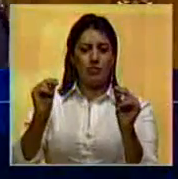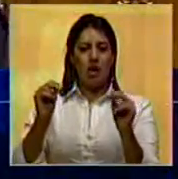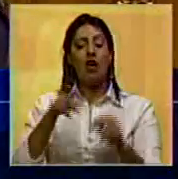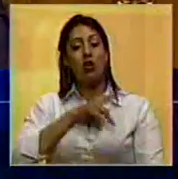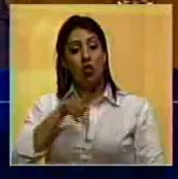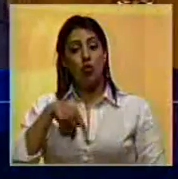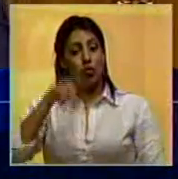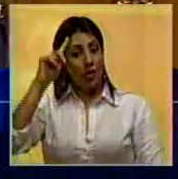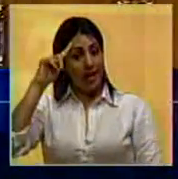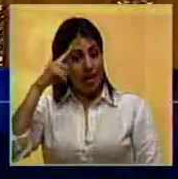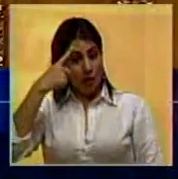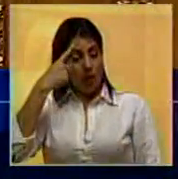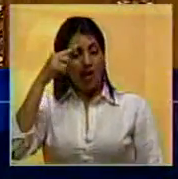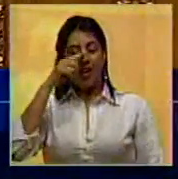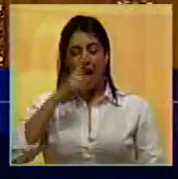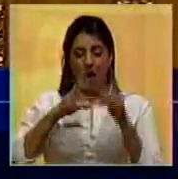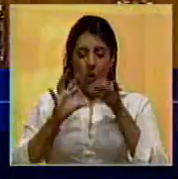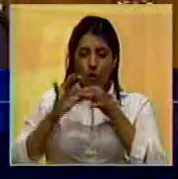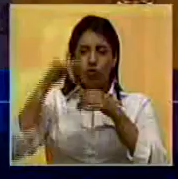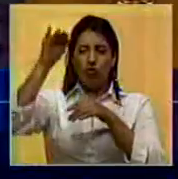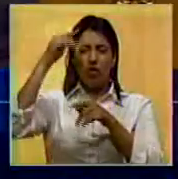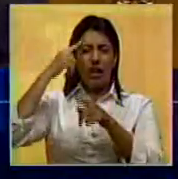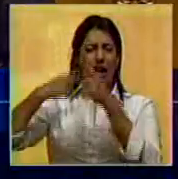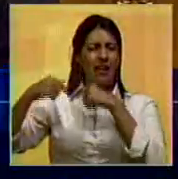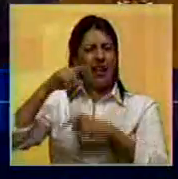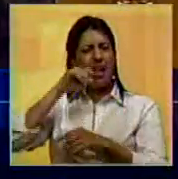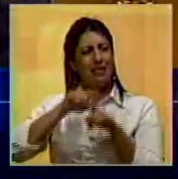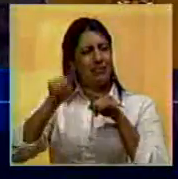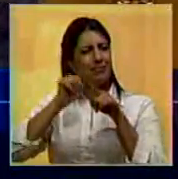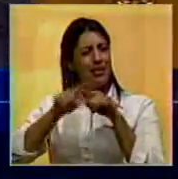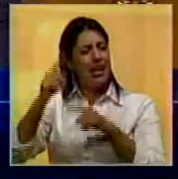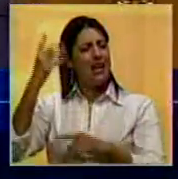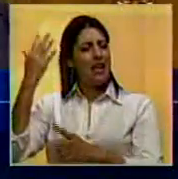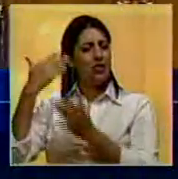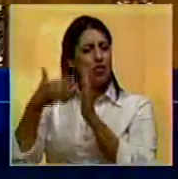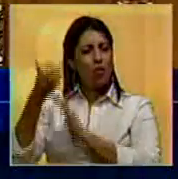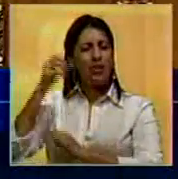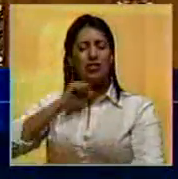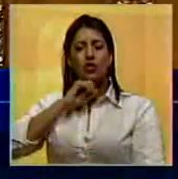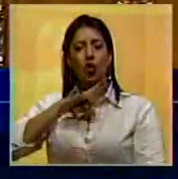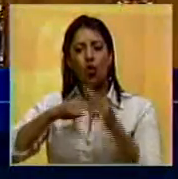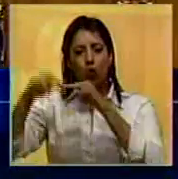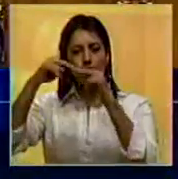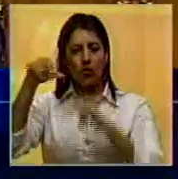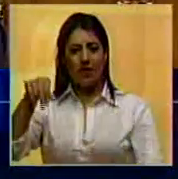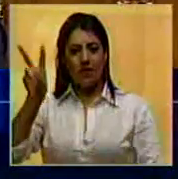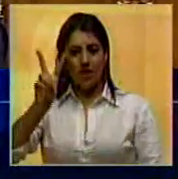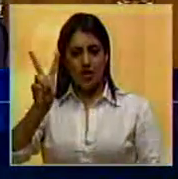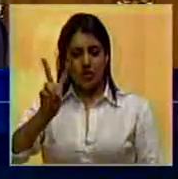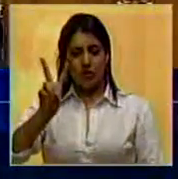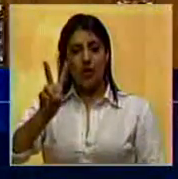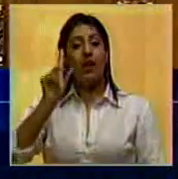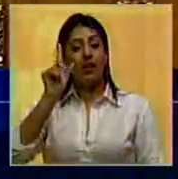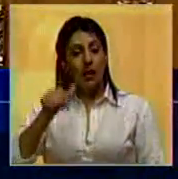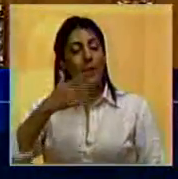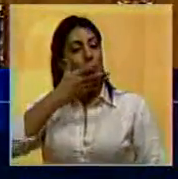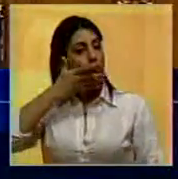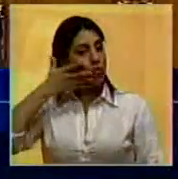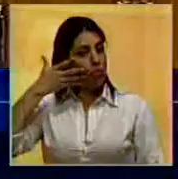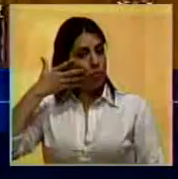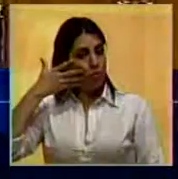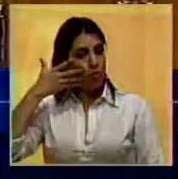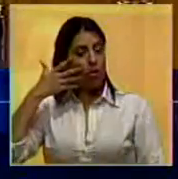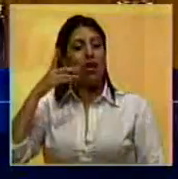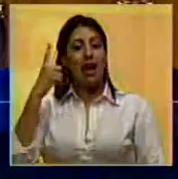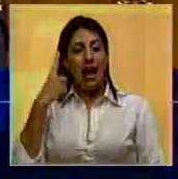recordaremos juntos estos años hablaremos de la épica de la reconstrucción de Venezuela y del orgullo